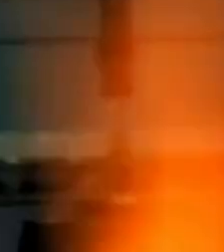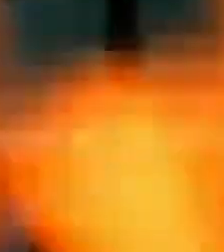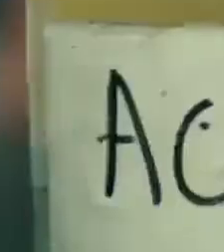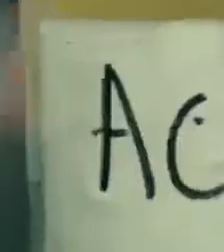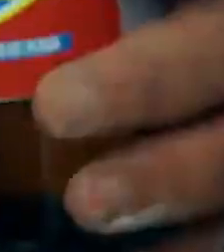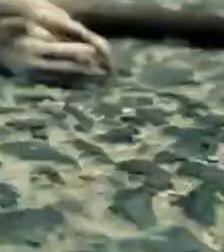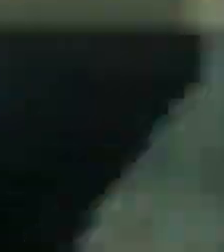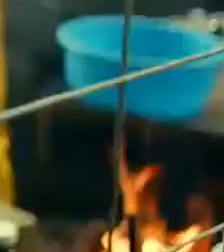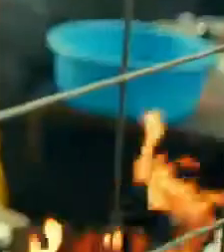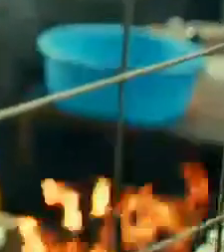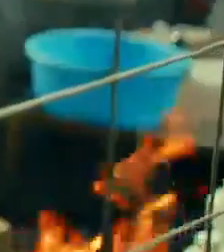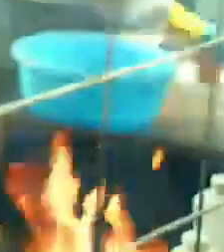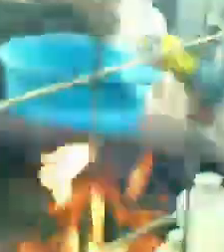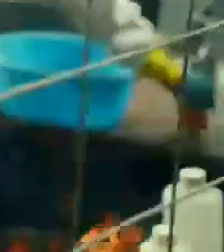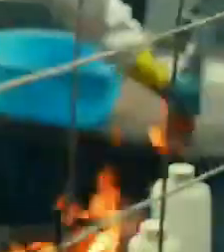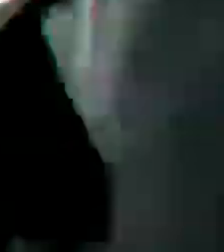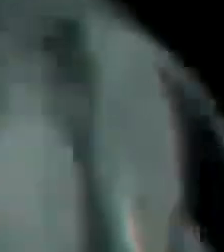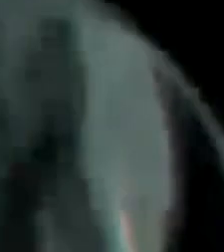raticida